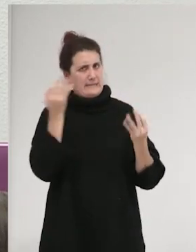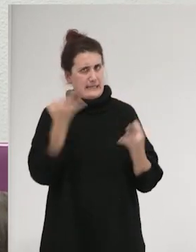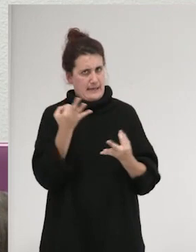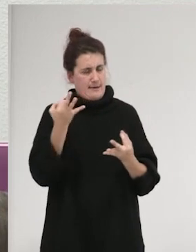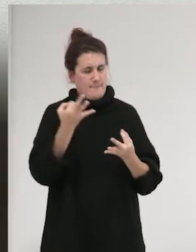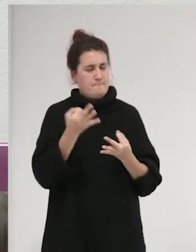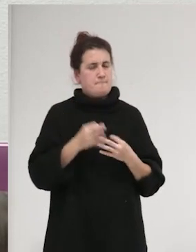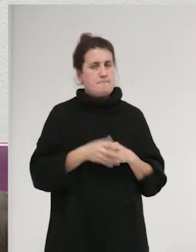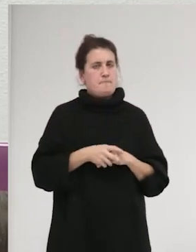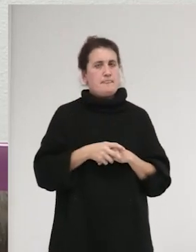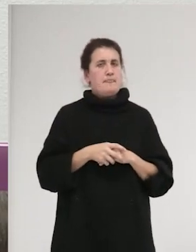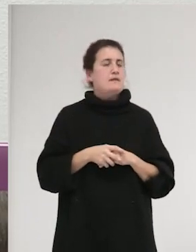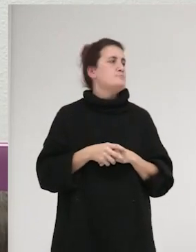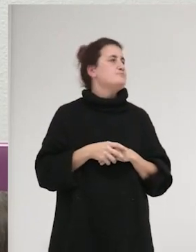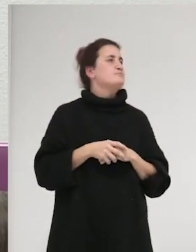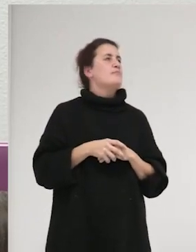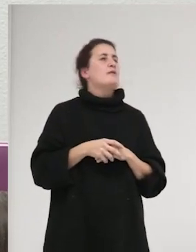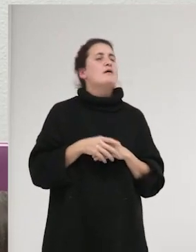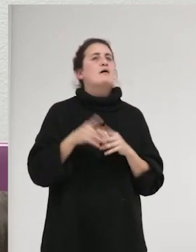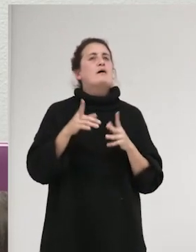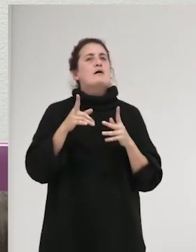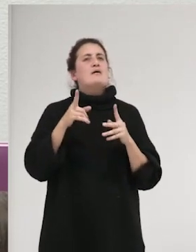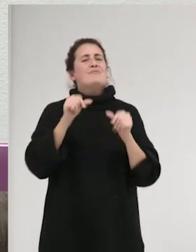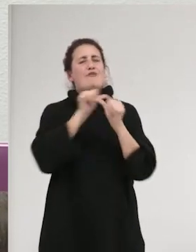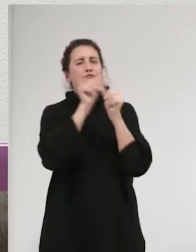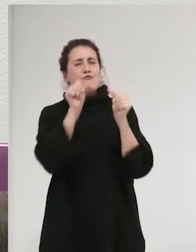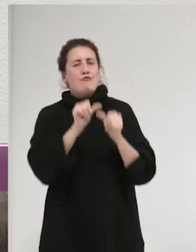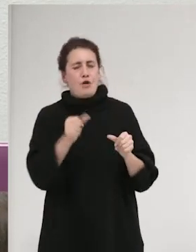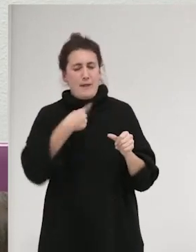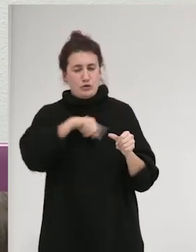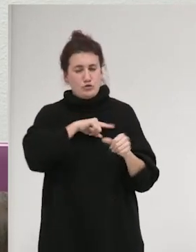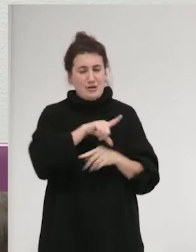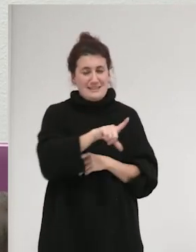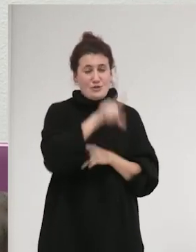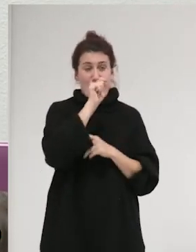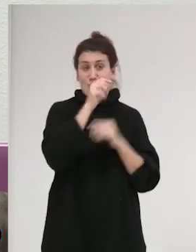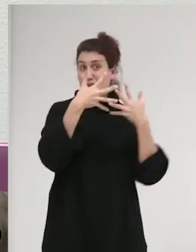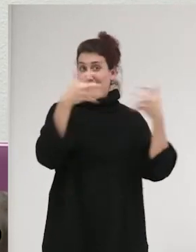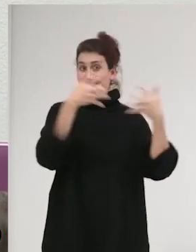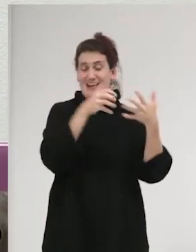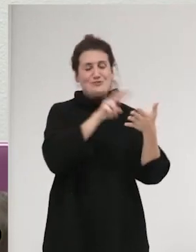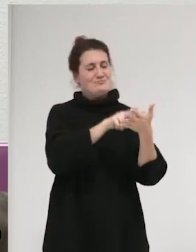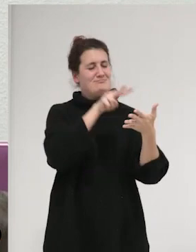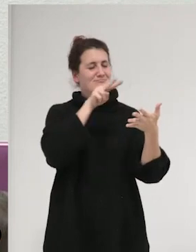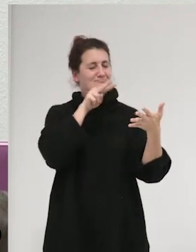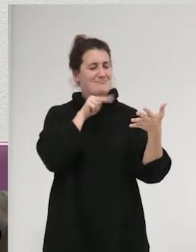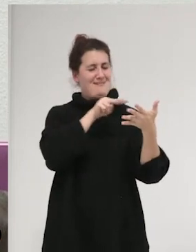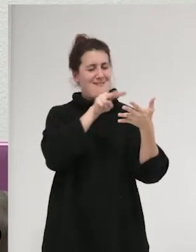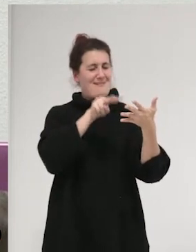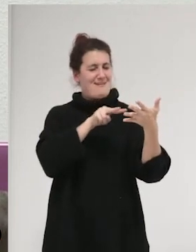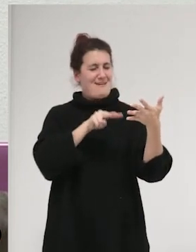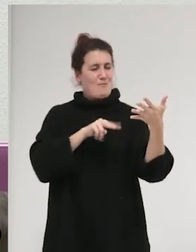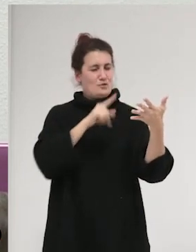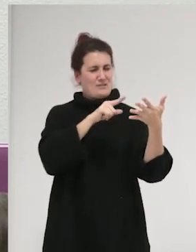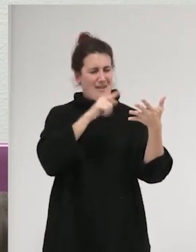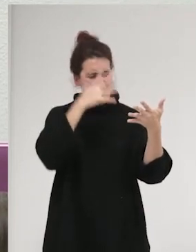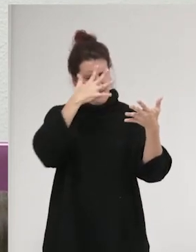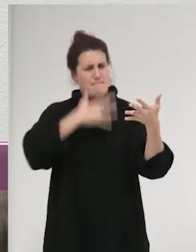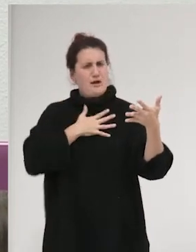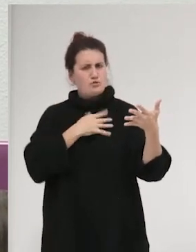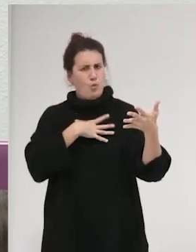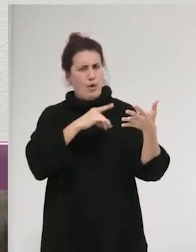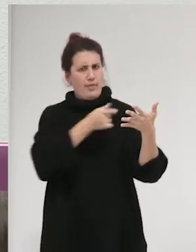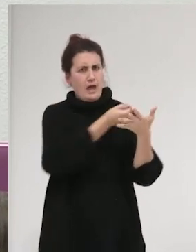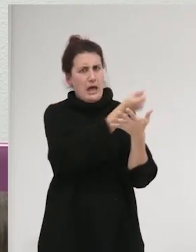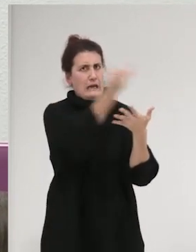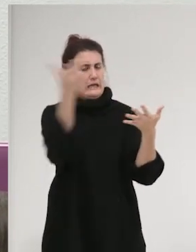de qué forma se escogen determinados relatos y qué impacto puede estar teniendo esto precisamente